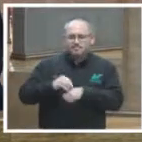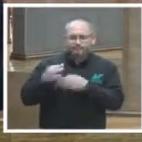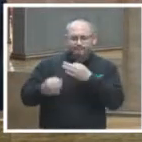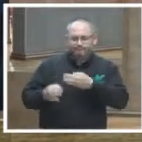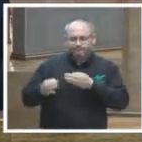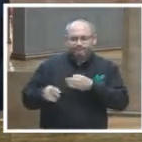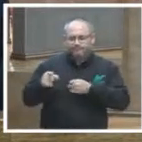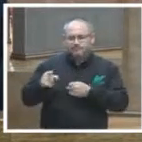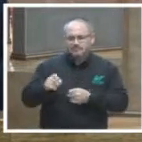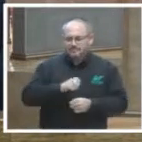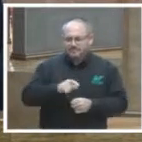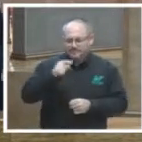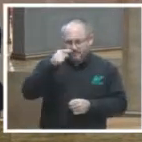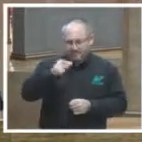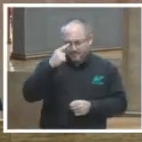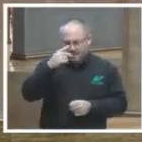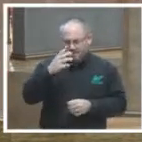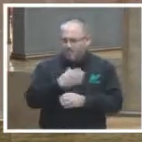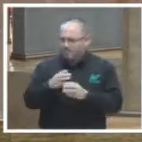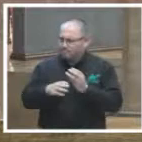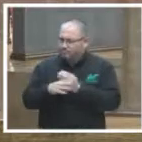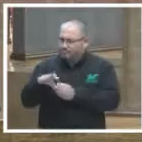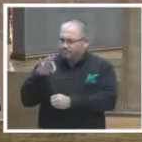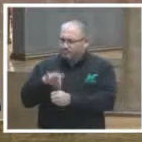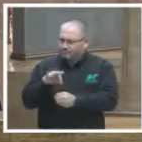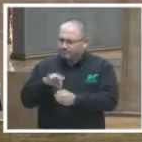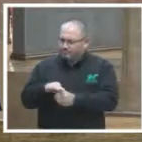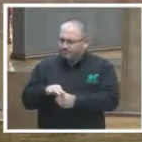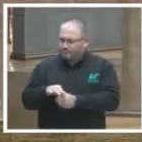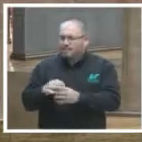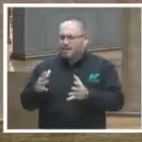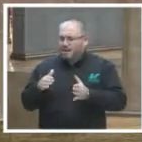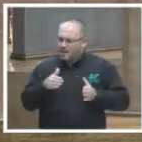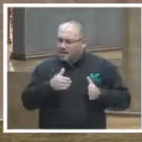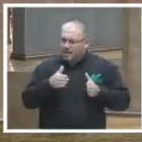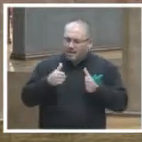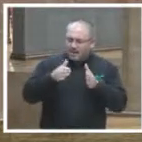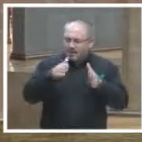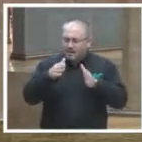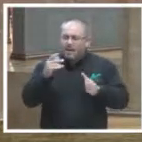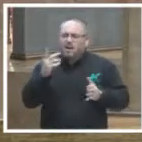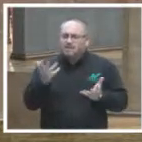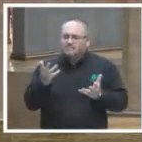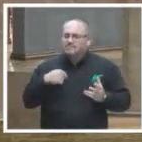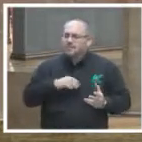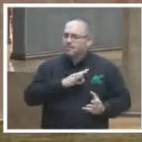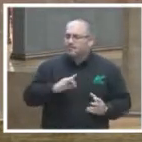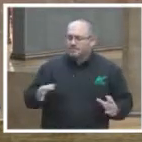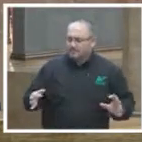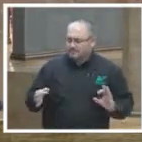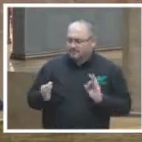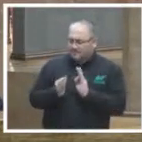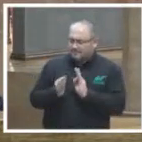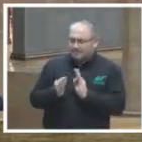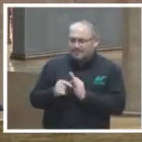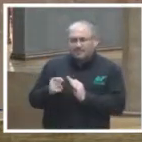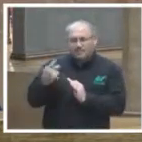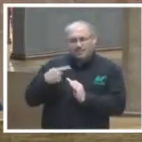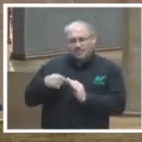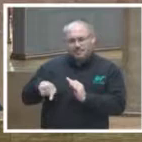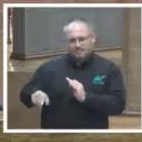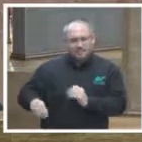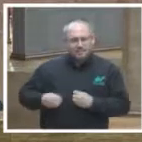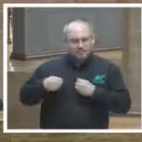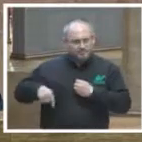especializado en materia electoral ha creado senderos que permiten estar cerca de la gente, del pueblo. Una